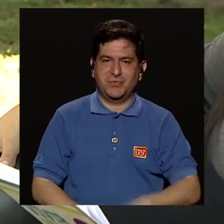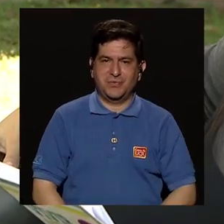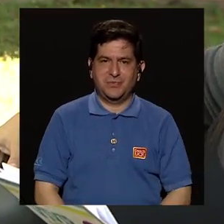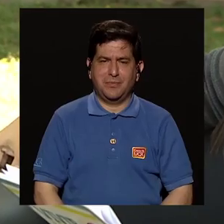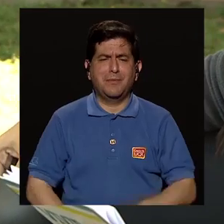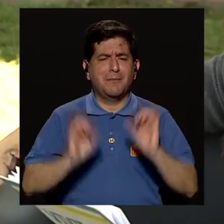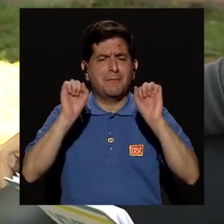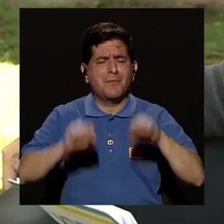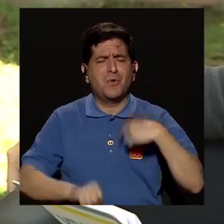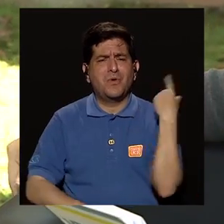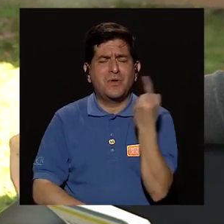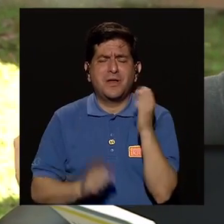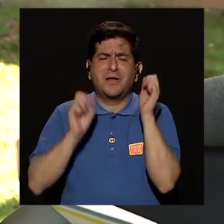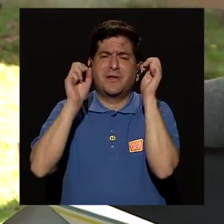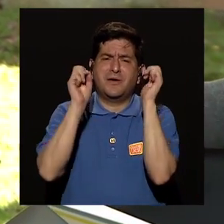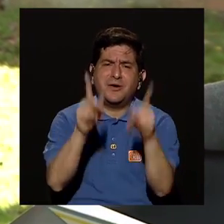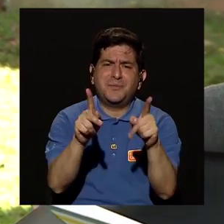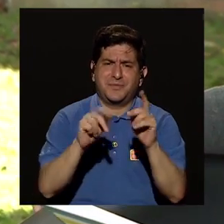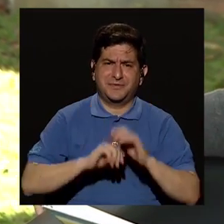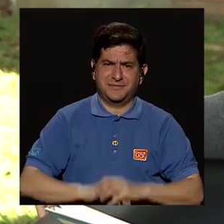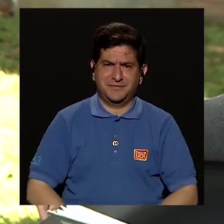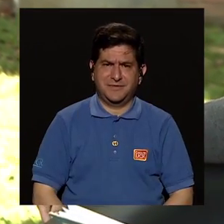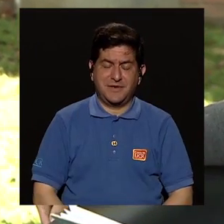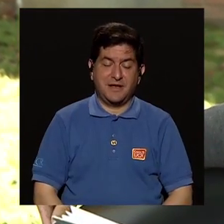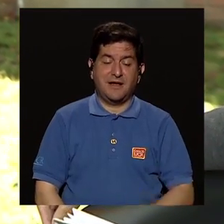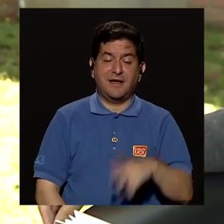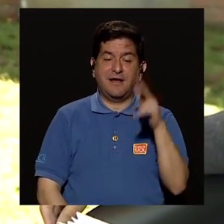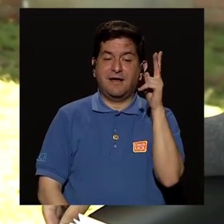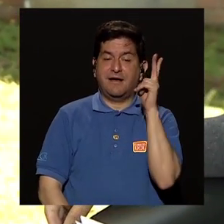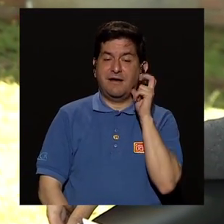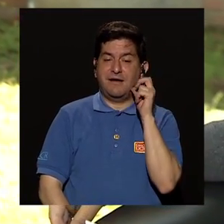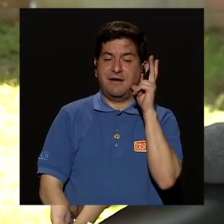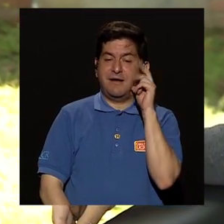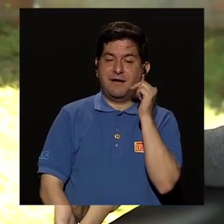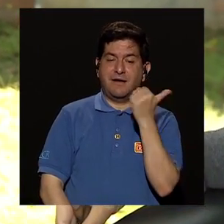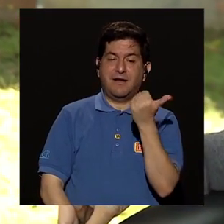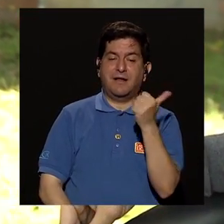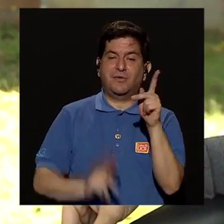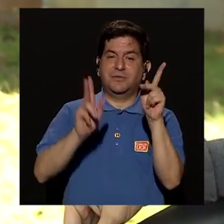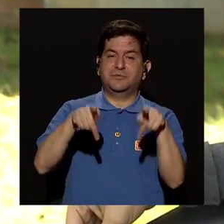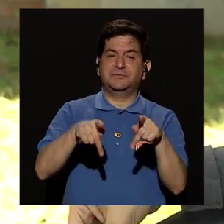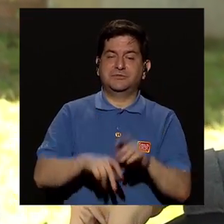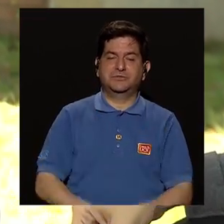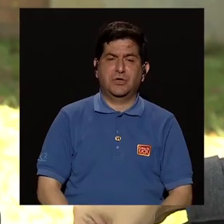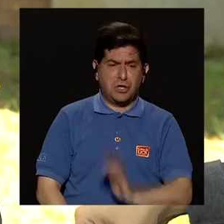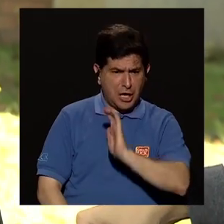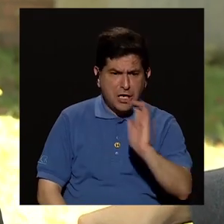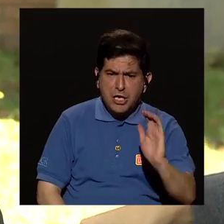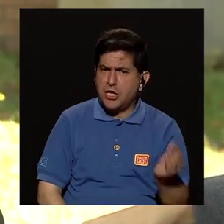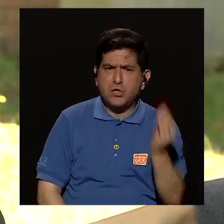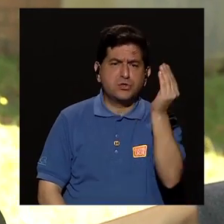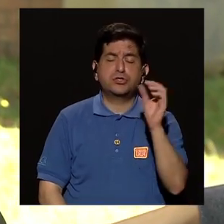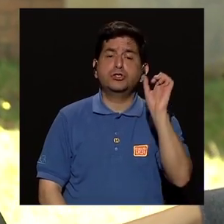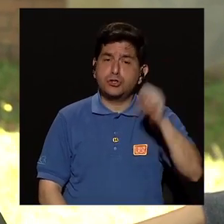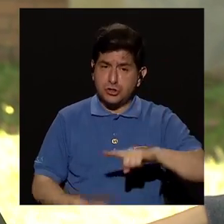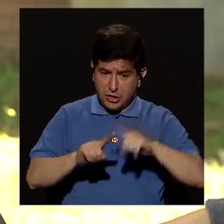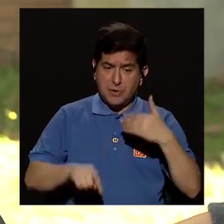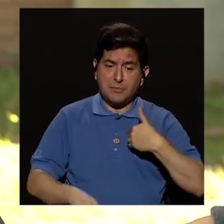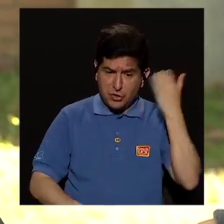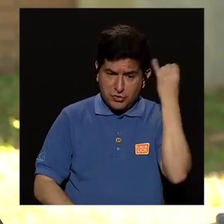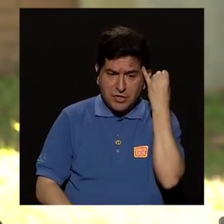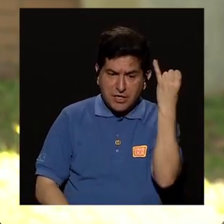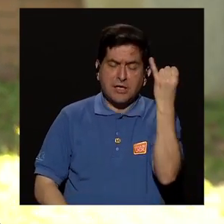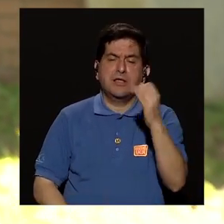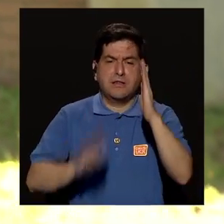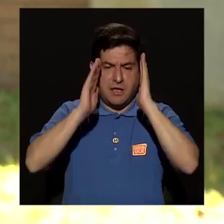podemos siempre tener la posibilidad de escuchar la otra parte que son niños que son adolescentes sí pero